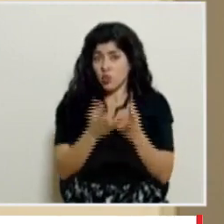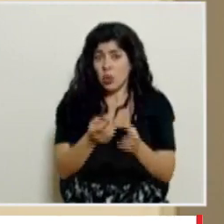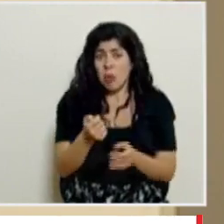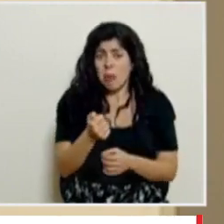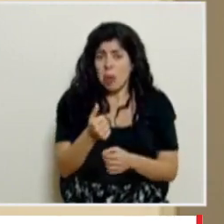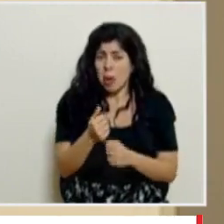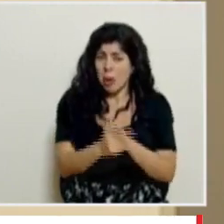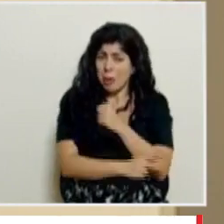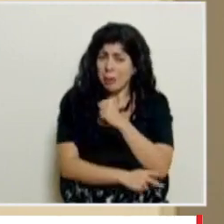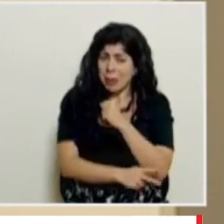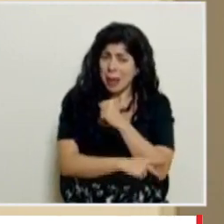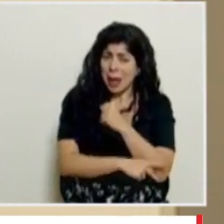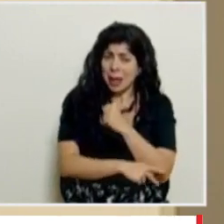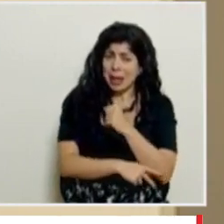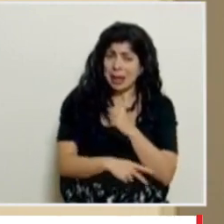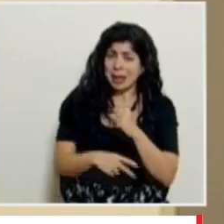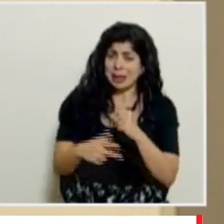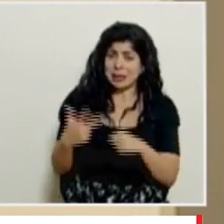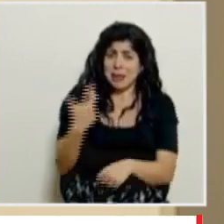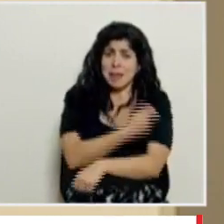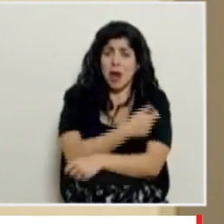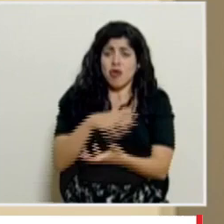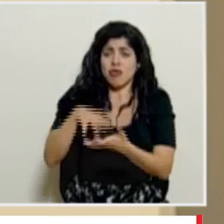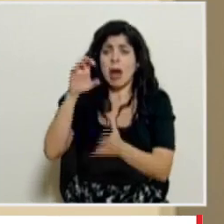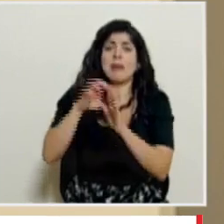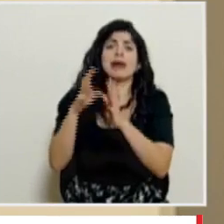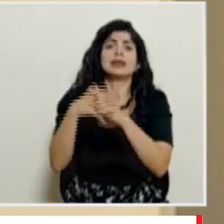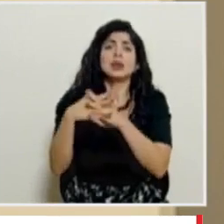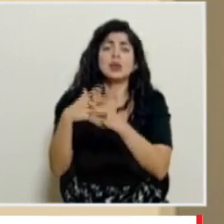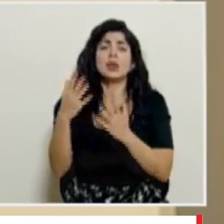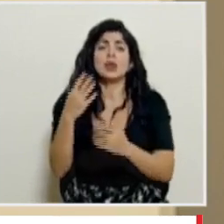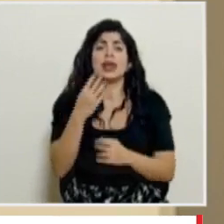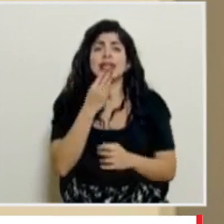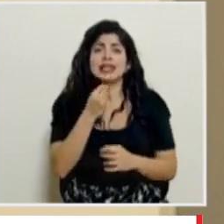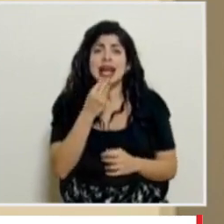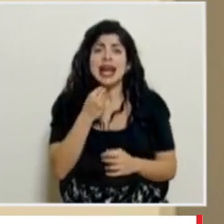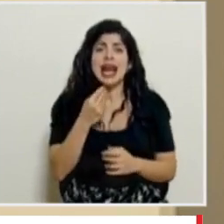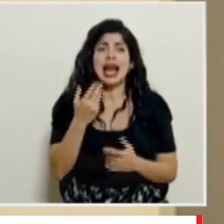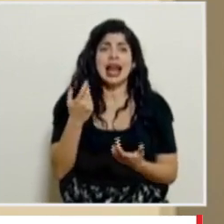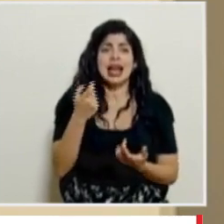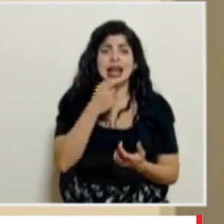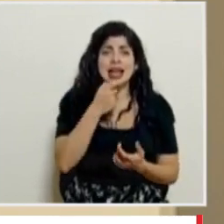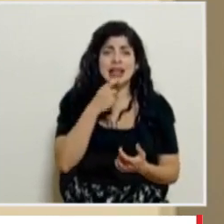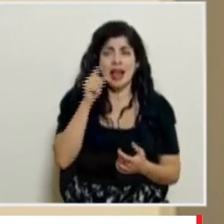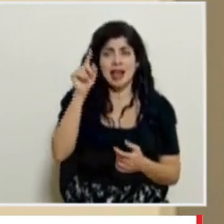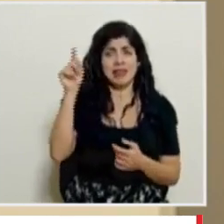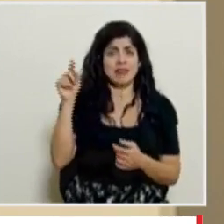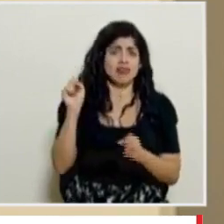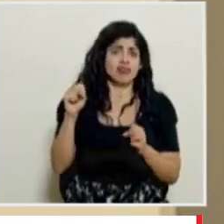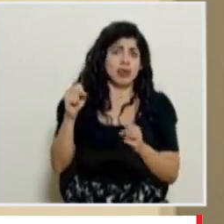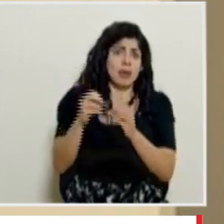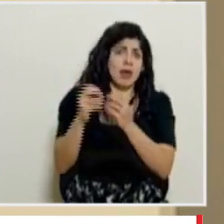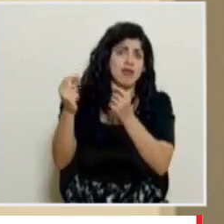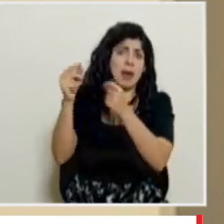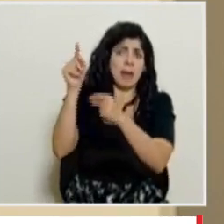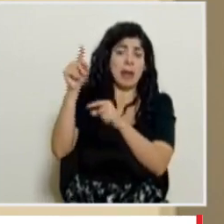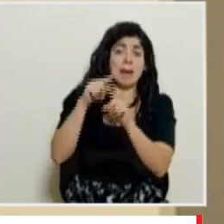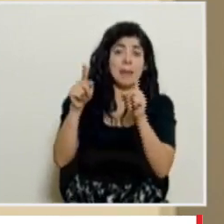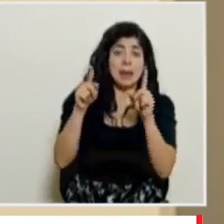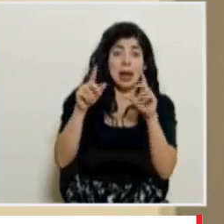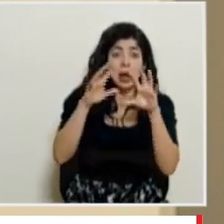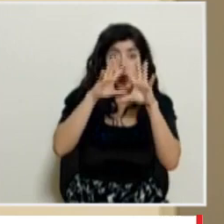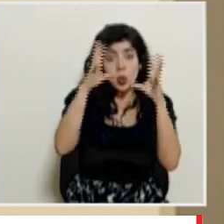pocos países que pueden aglomerar mucha vacuna como Estados Unidos Israel han podido avanzar Reino Unido han podido avanzar a una velocidad mucho mayor pero en realidad